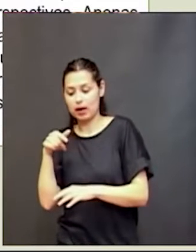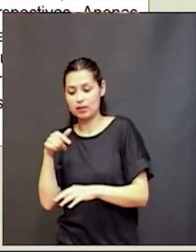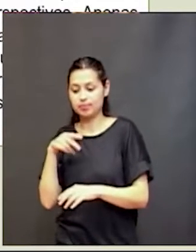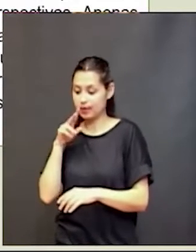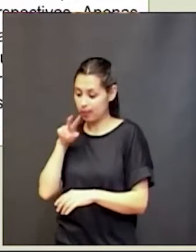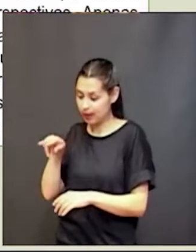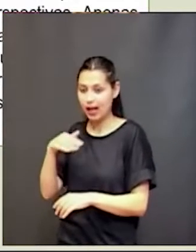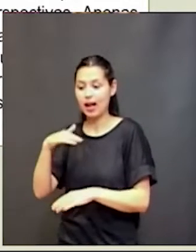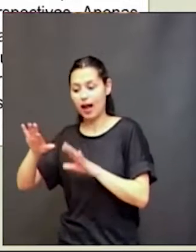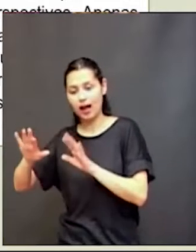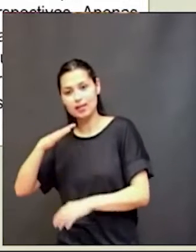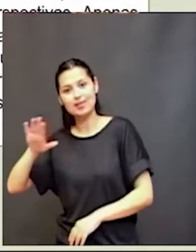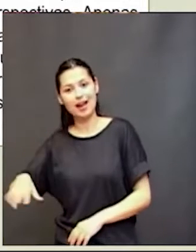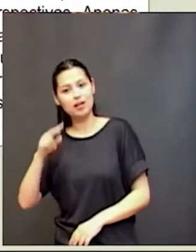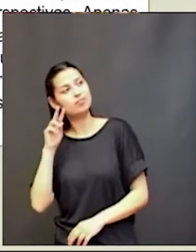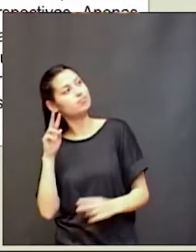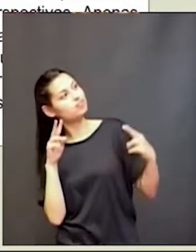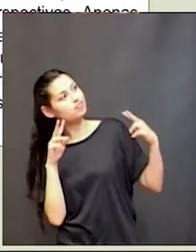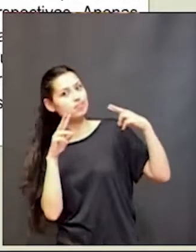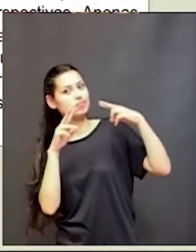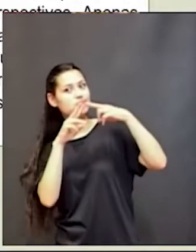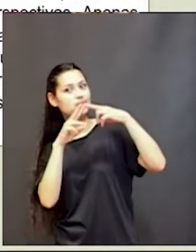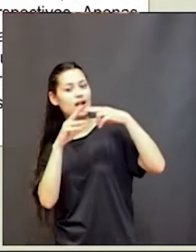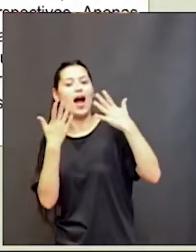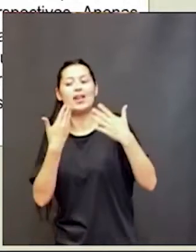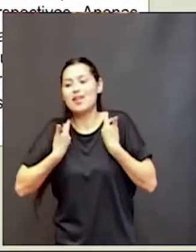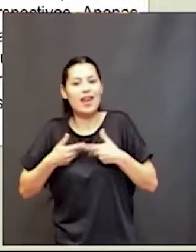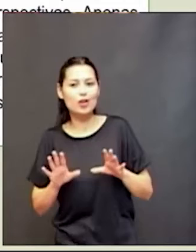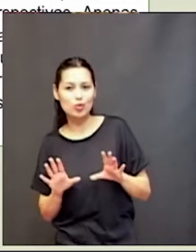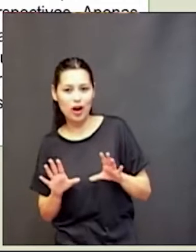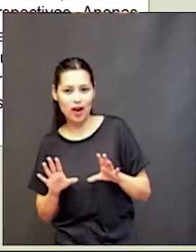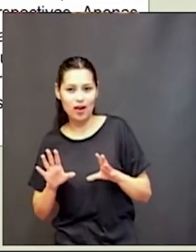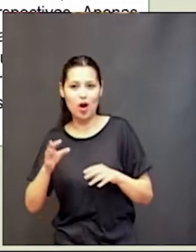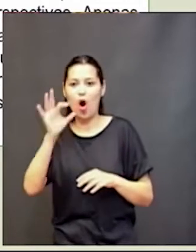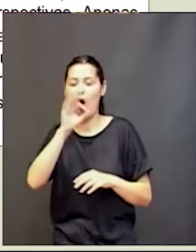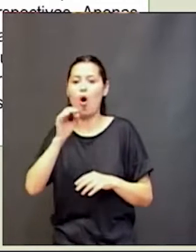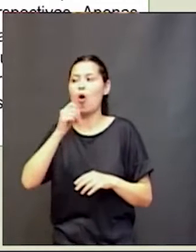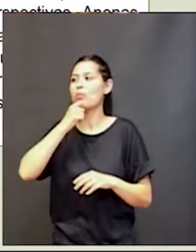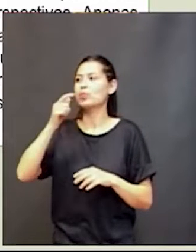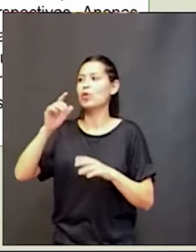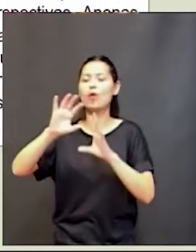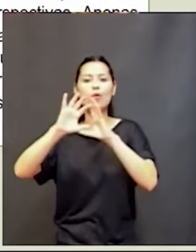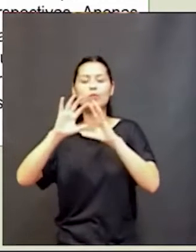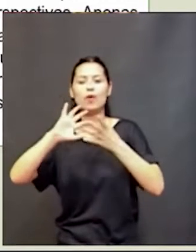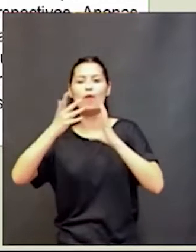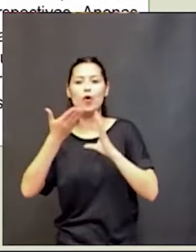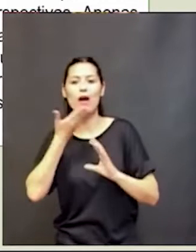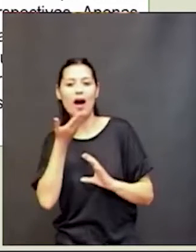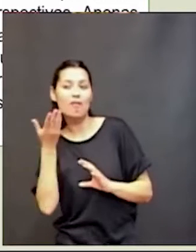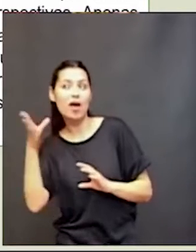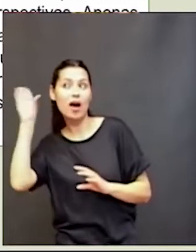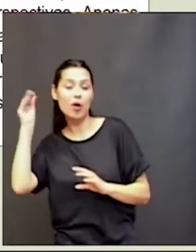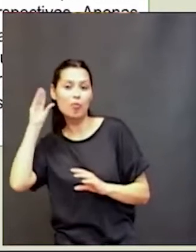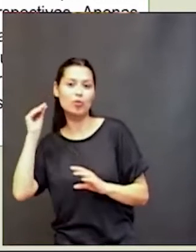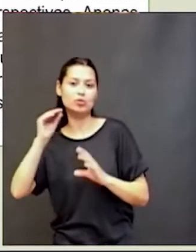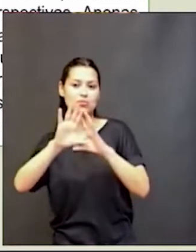escuchar y a entender qué está pasando en este mundo lingüístico que me va a hacer que me pueda comunicar. Entonces ahí es donde voy